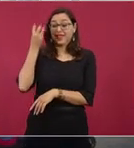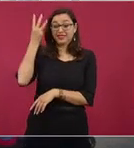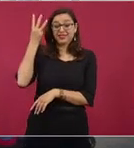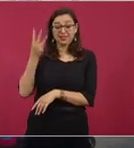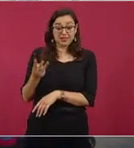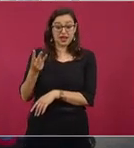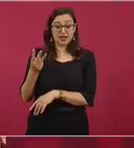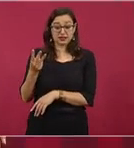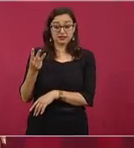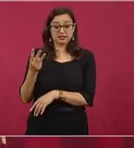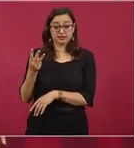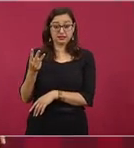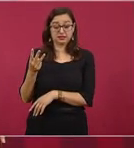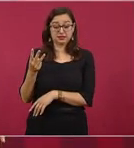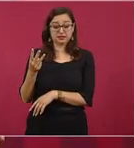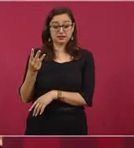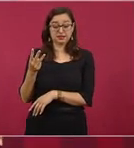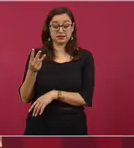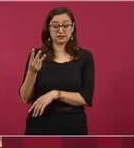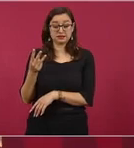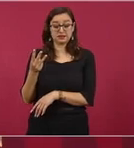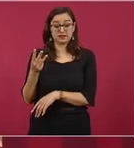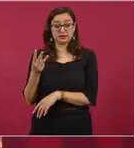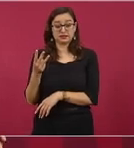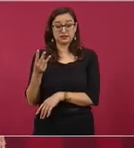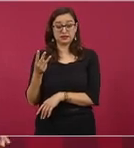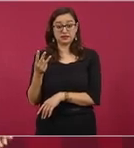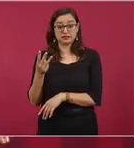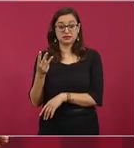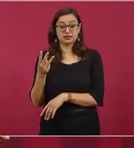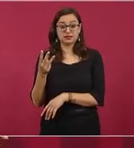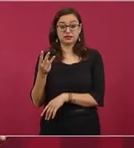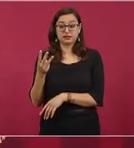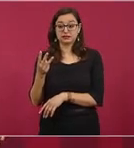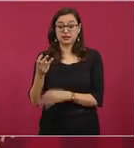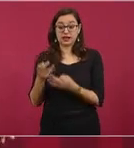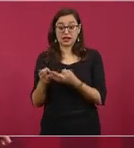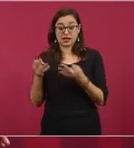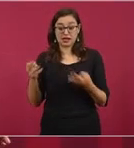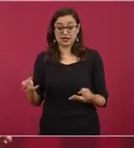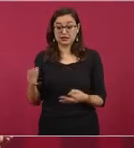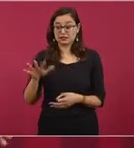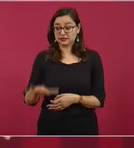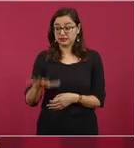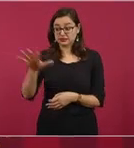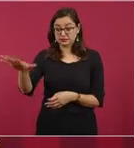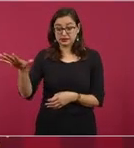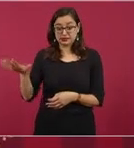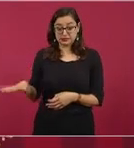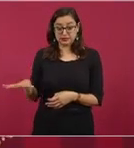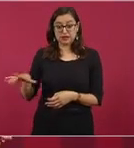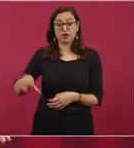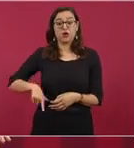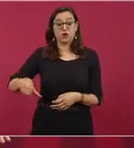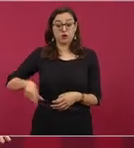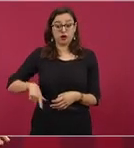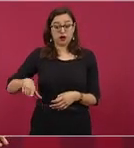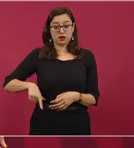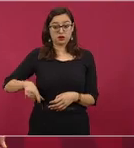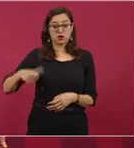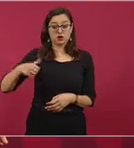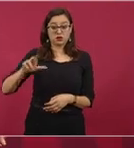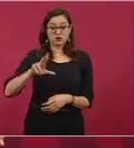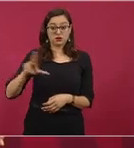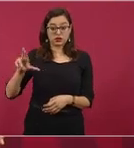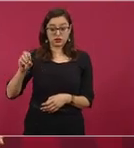propiedad del gobierno del estado. Se